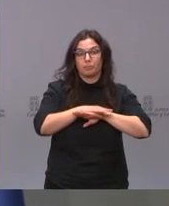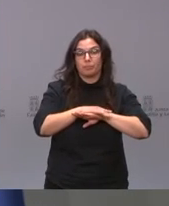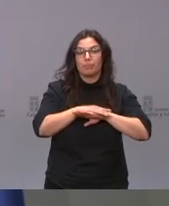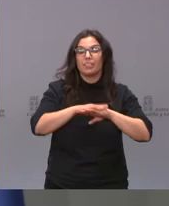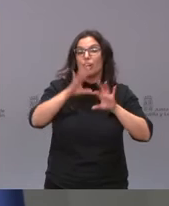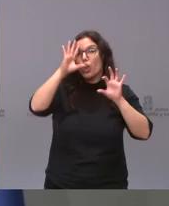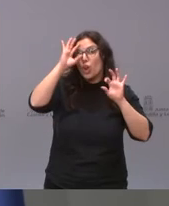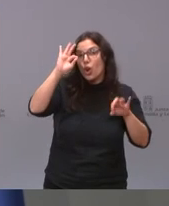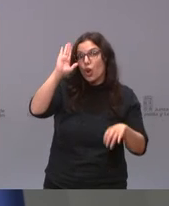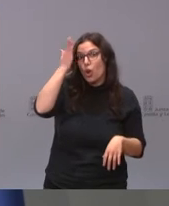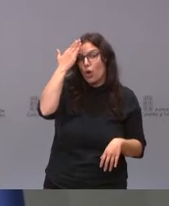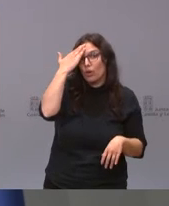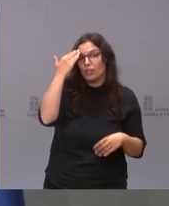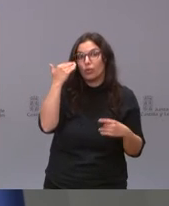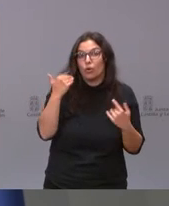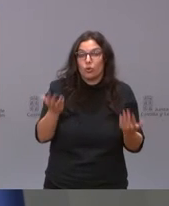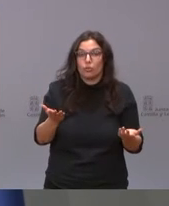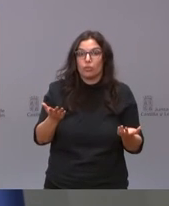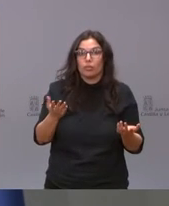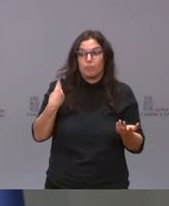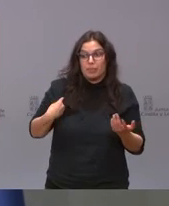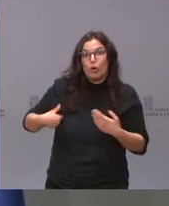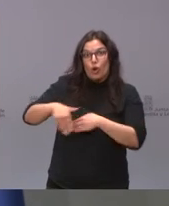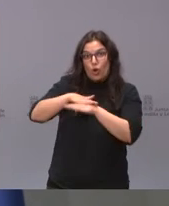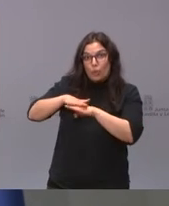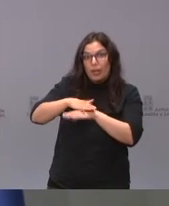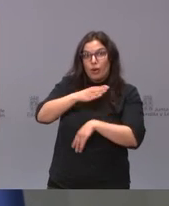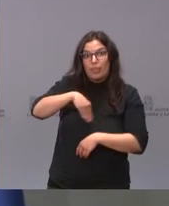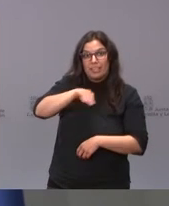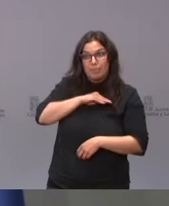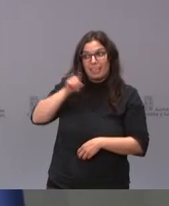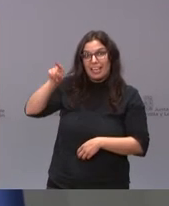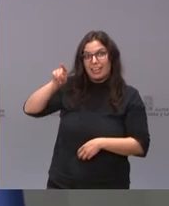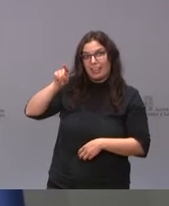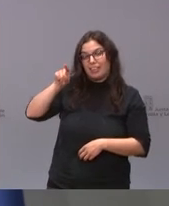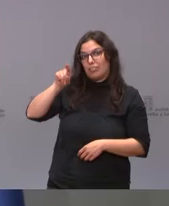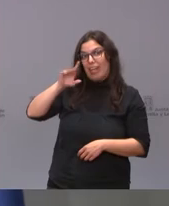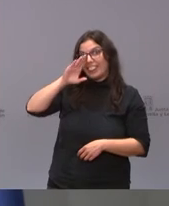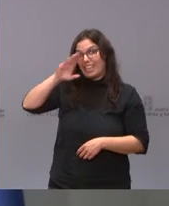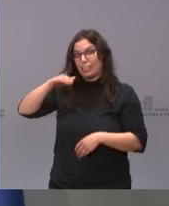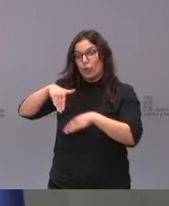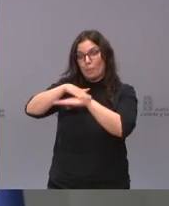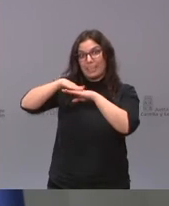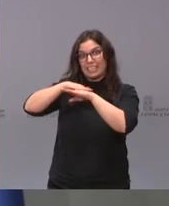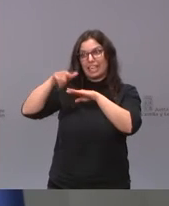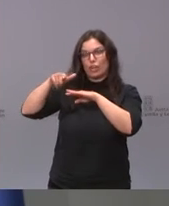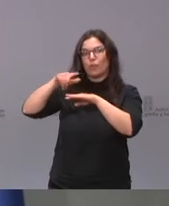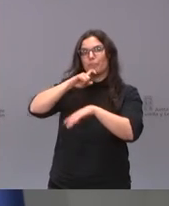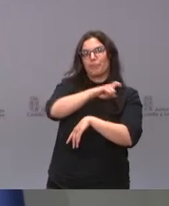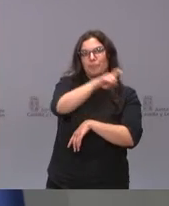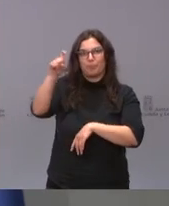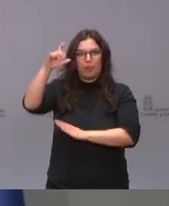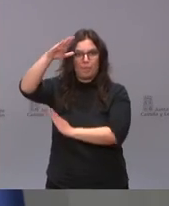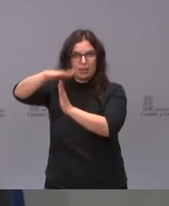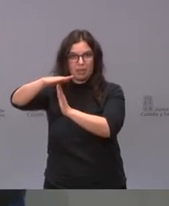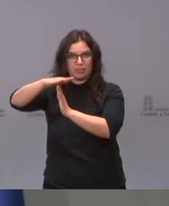probablemente hubiera sido que fuera el propio gobierno de la Nación el propio Ministerio de Sanidad quien hubiera anunciado esta decisión pero